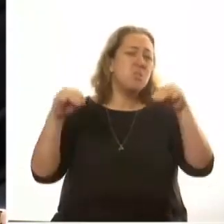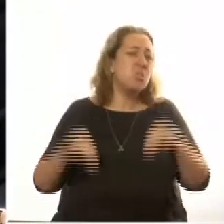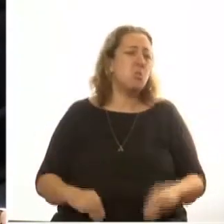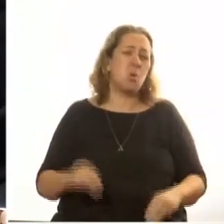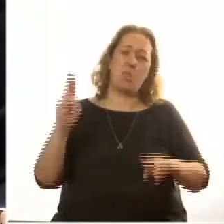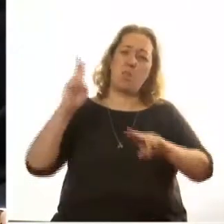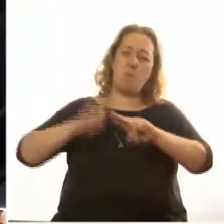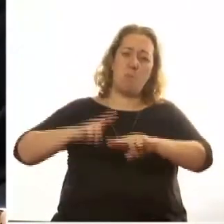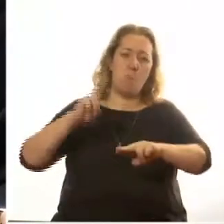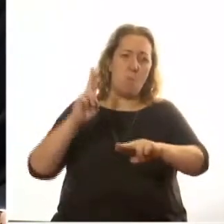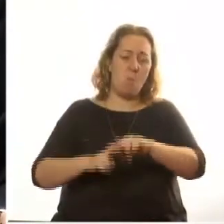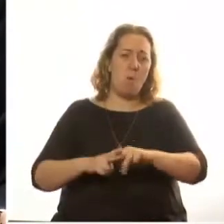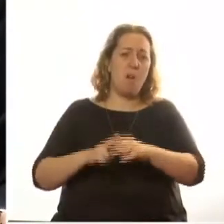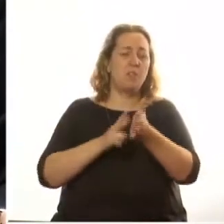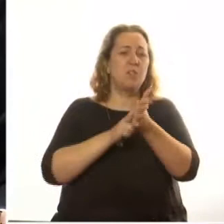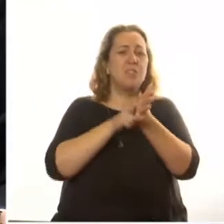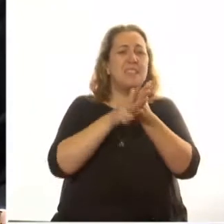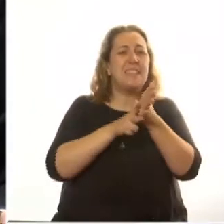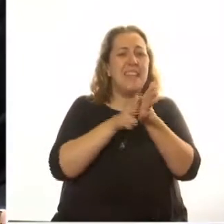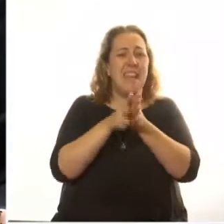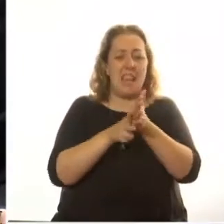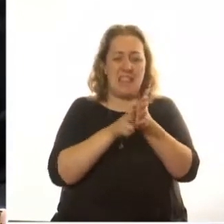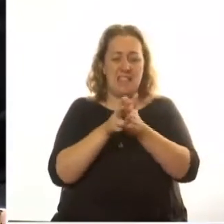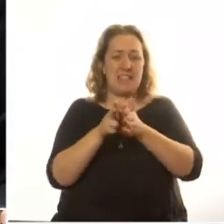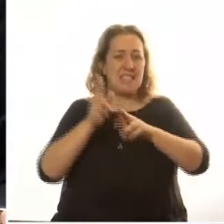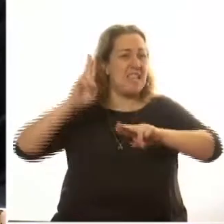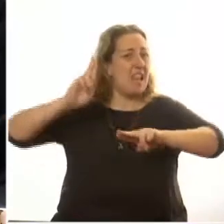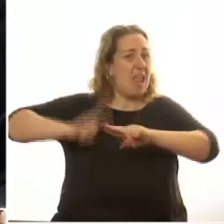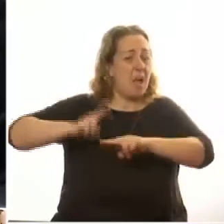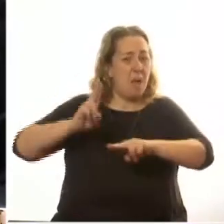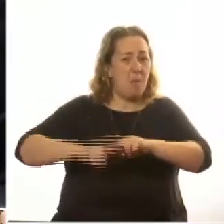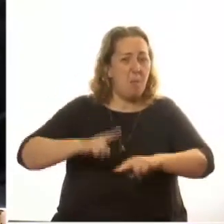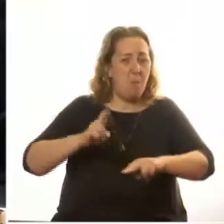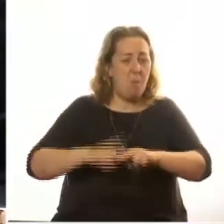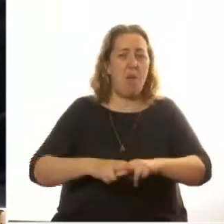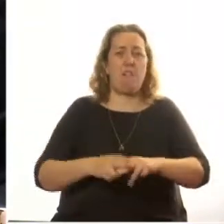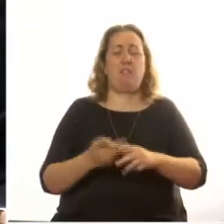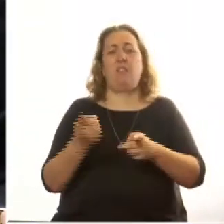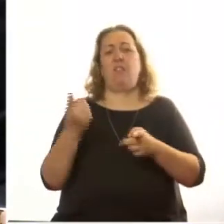el Enterfest Himmler Mengele